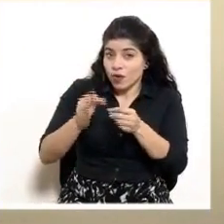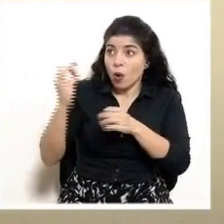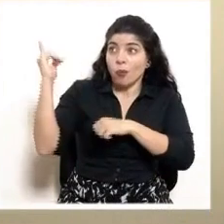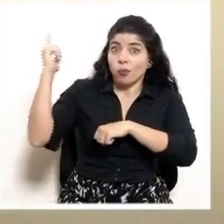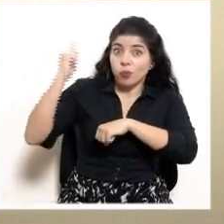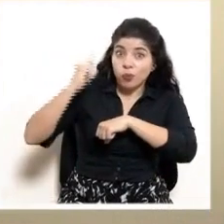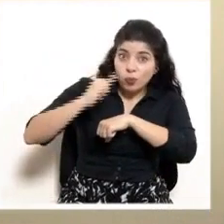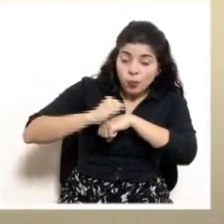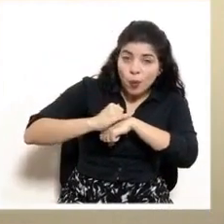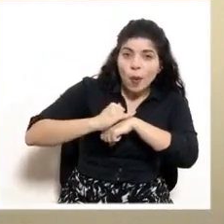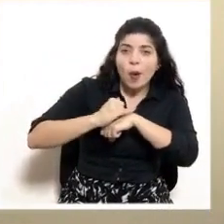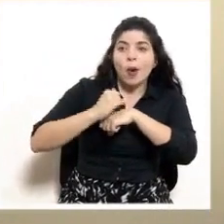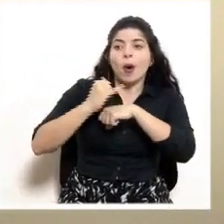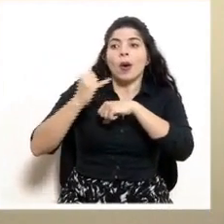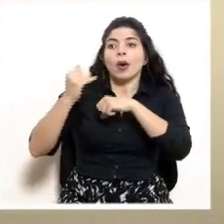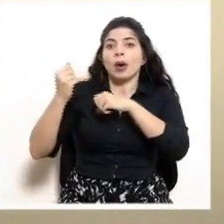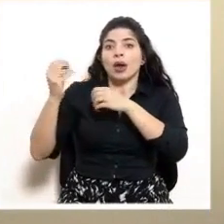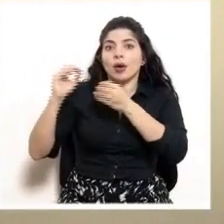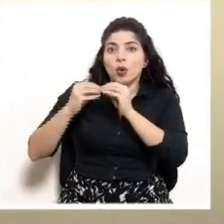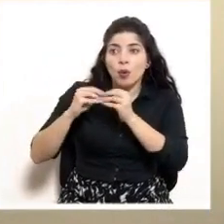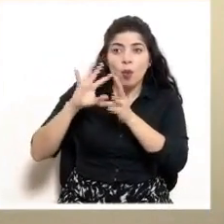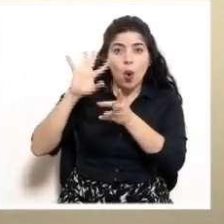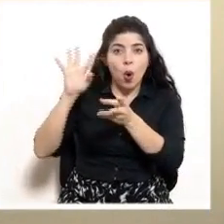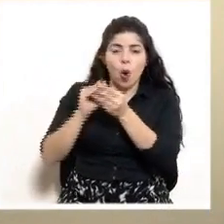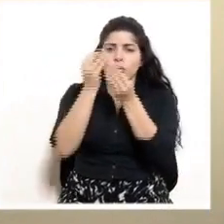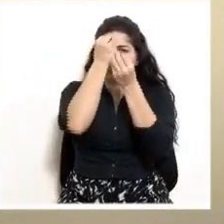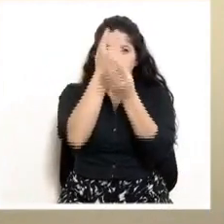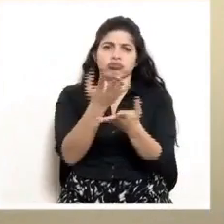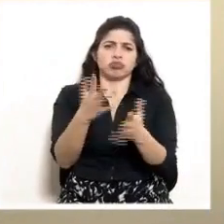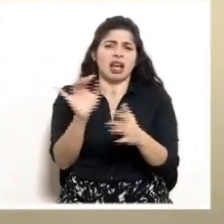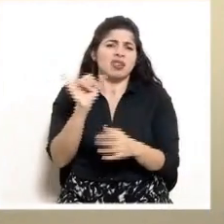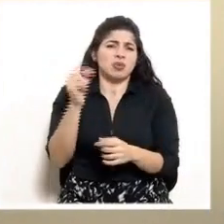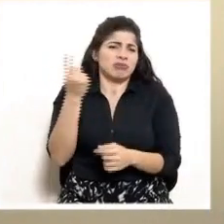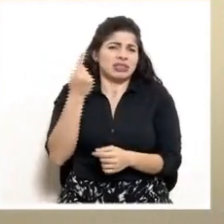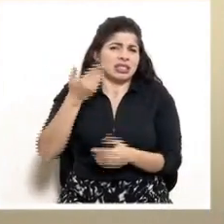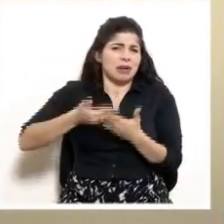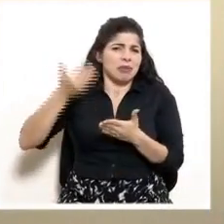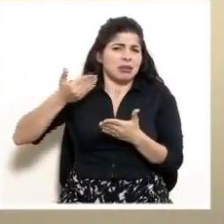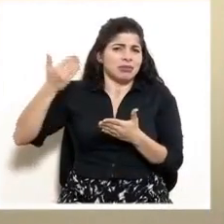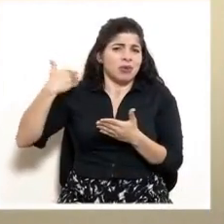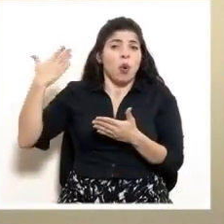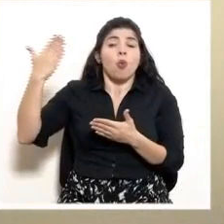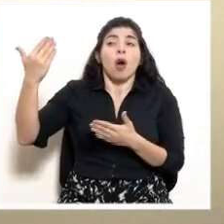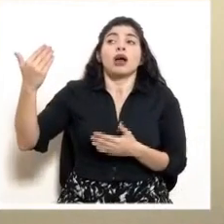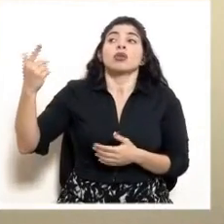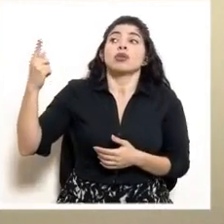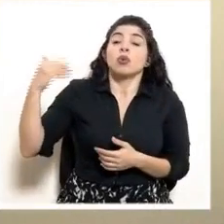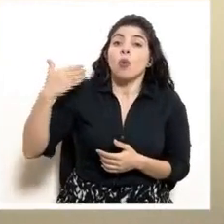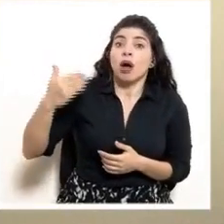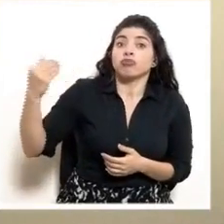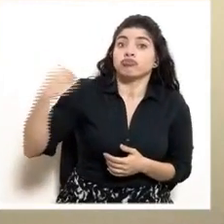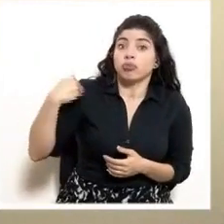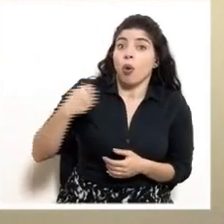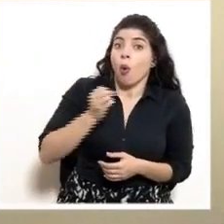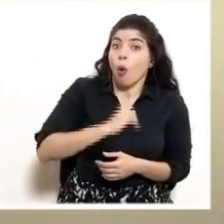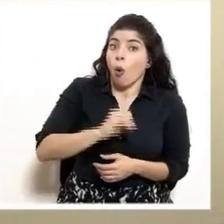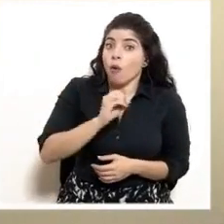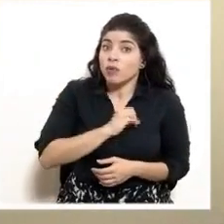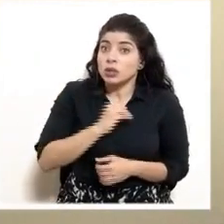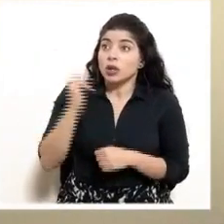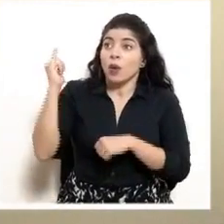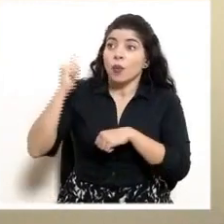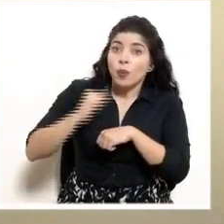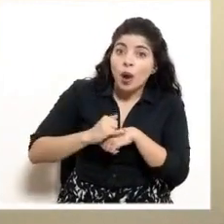vuelo en el que venga la entrega, lo daremos a conocer, como hemos hecho siempre, cuando ya tenemos confirmación oficial de